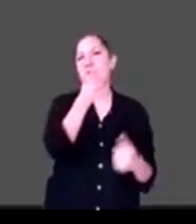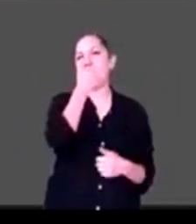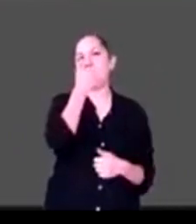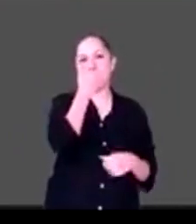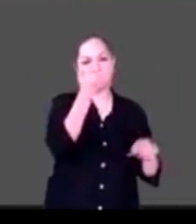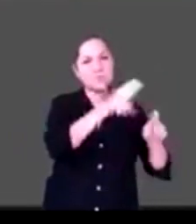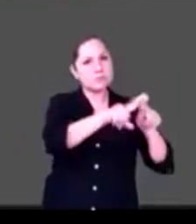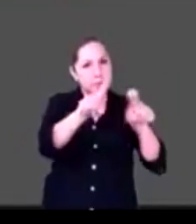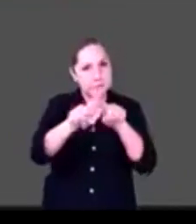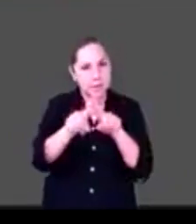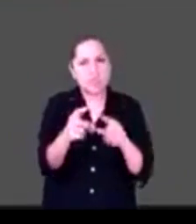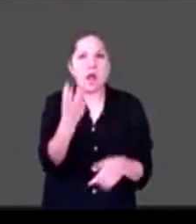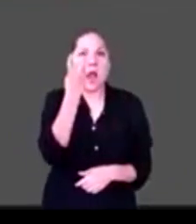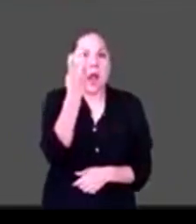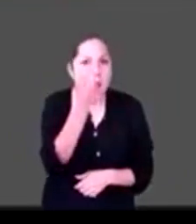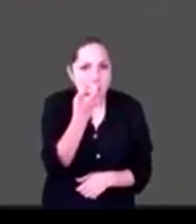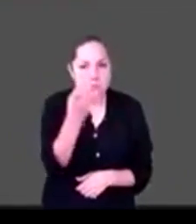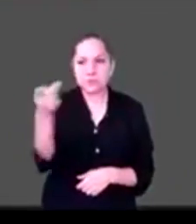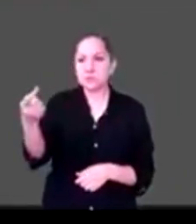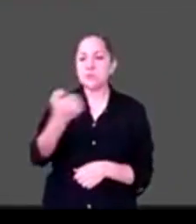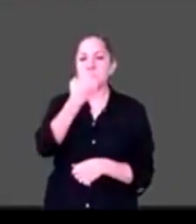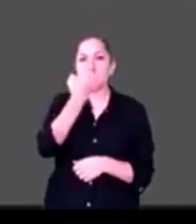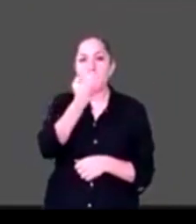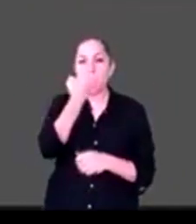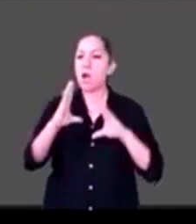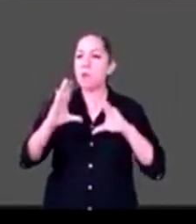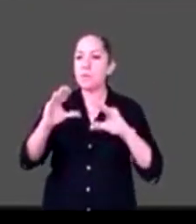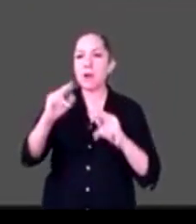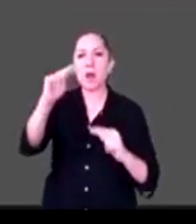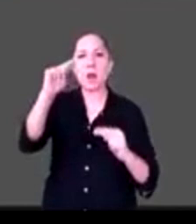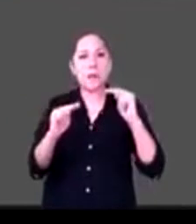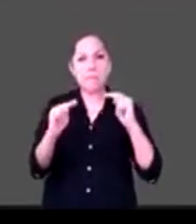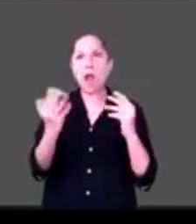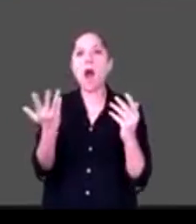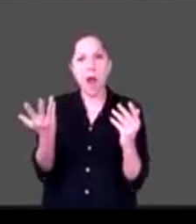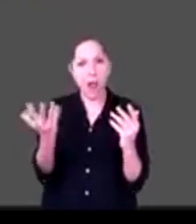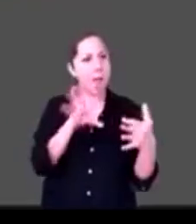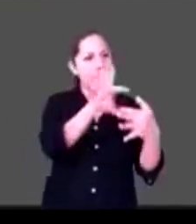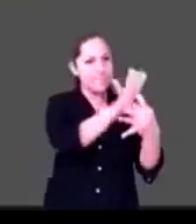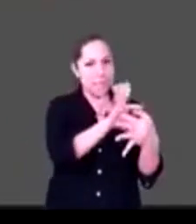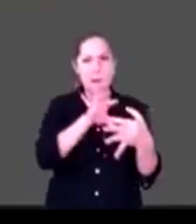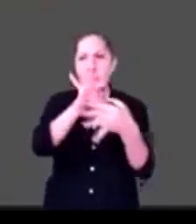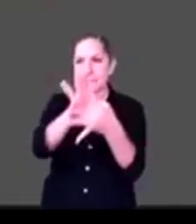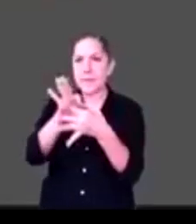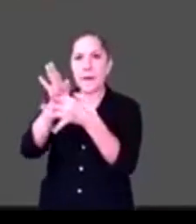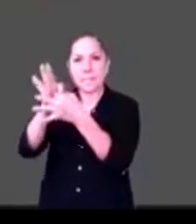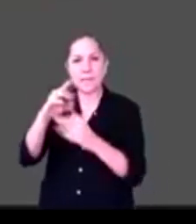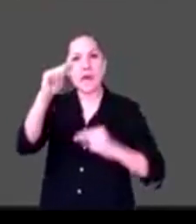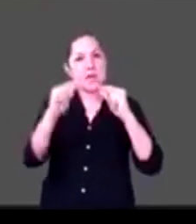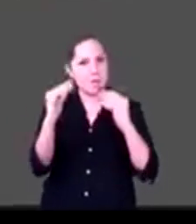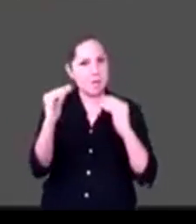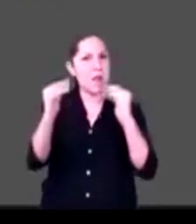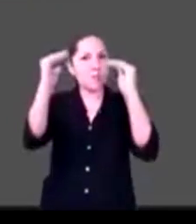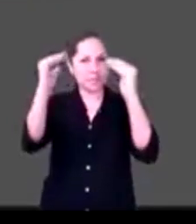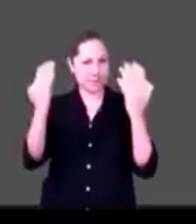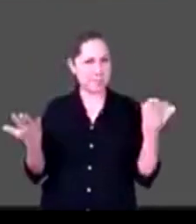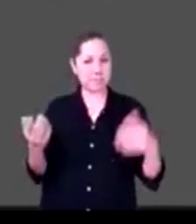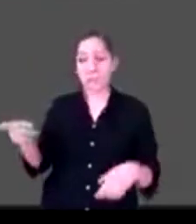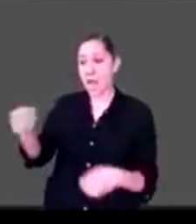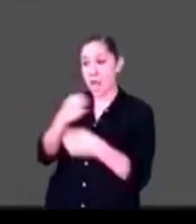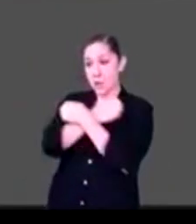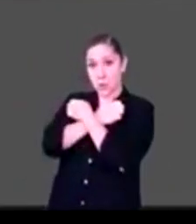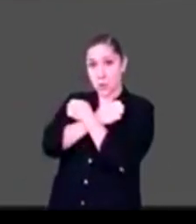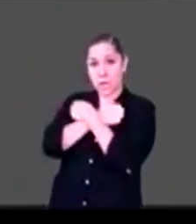va a subir gracias al ingreso de Alonso. La inclusión educativa no es un favorcito a un niño, la inclusión